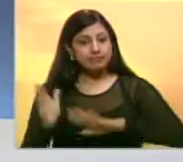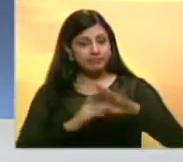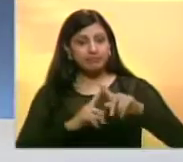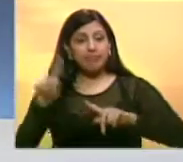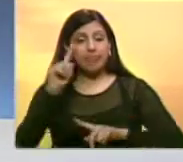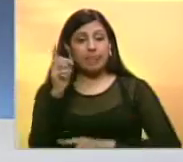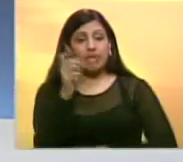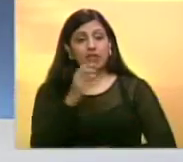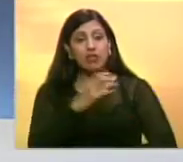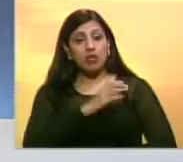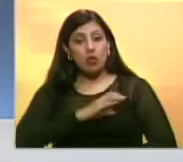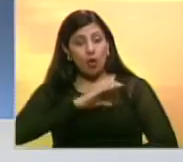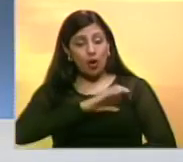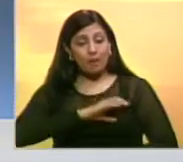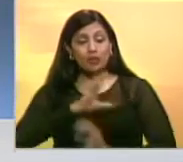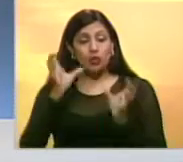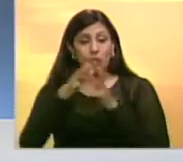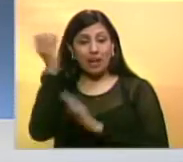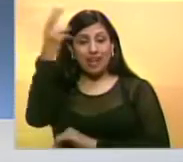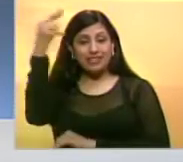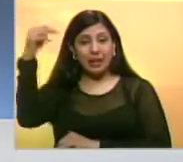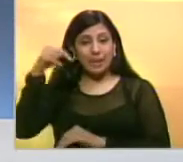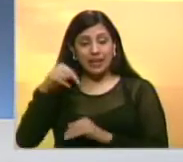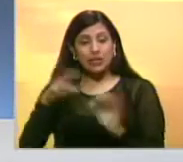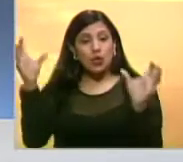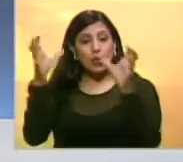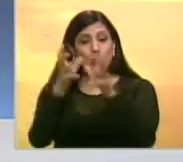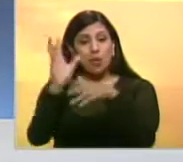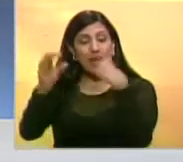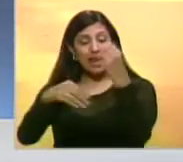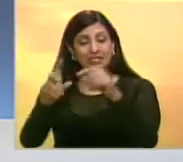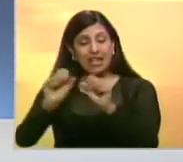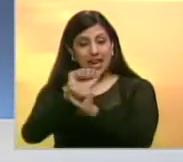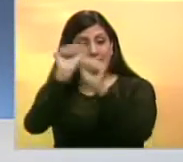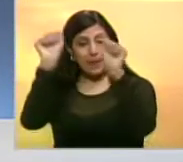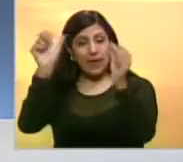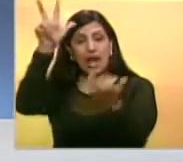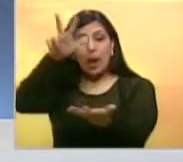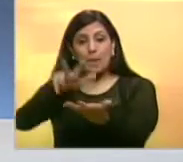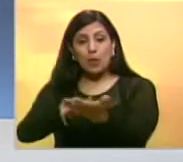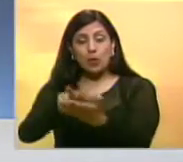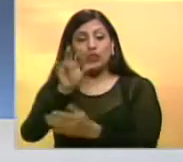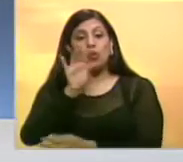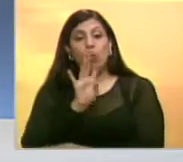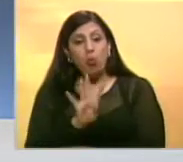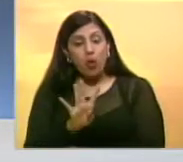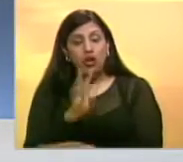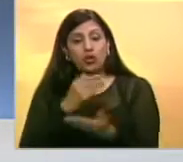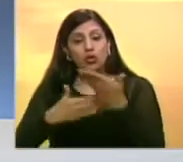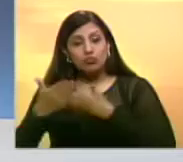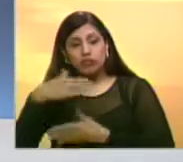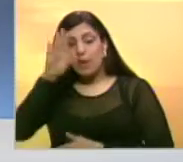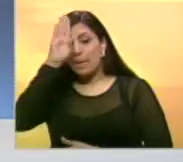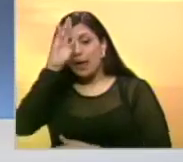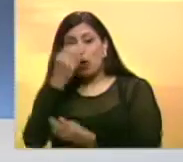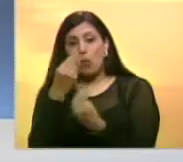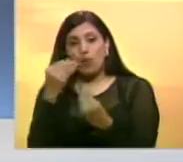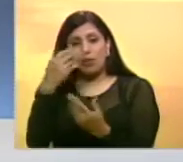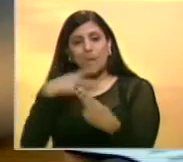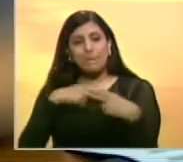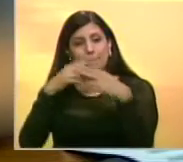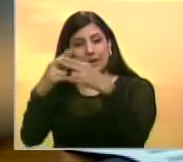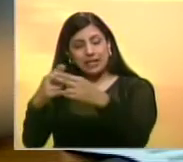La Comisión Delegada de la Asamblea Nacional en una sesión realizada esta mañana aprobó cuatro operaciones financieras de crédito público.